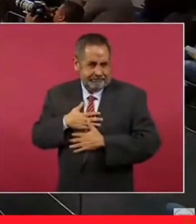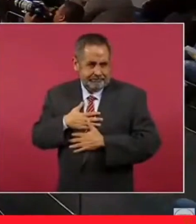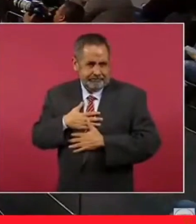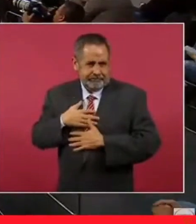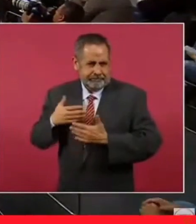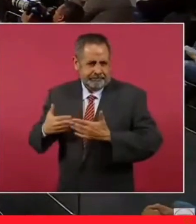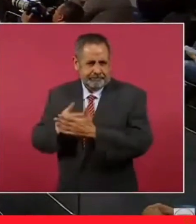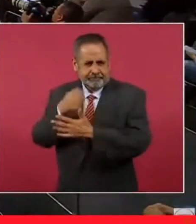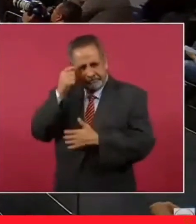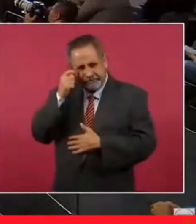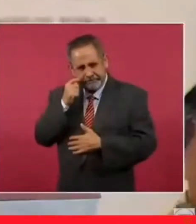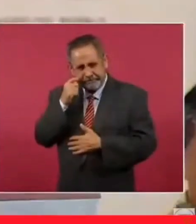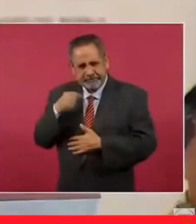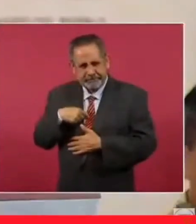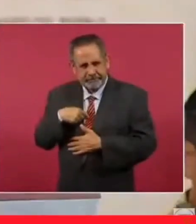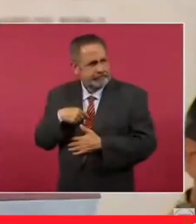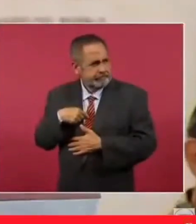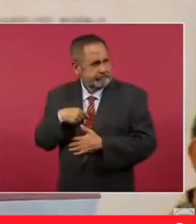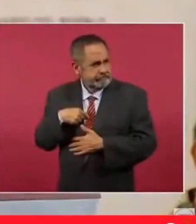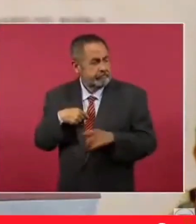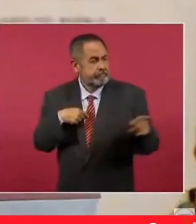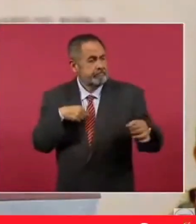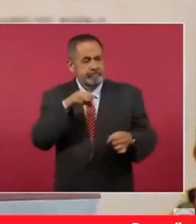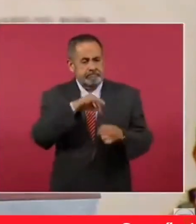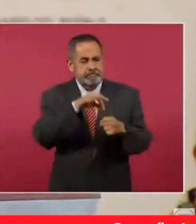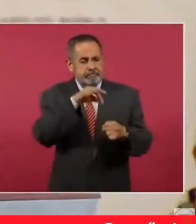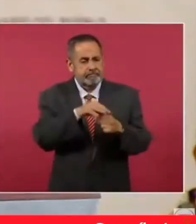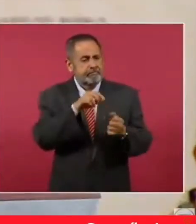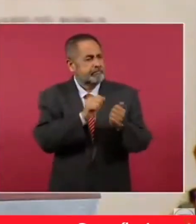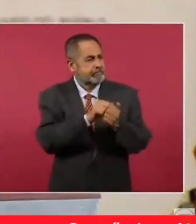guerrero, voy a votar por el PAN,